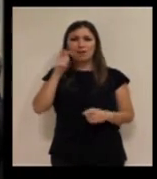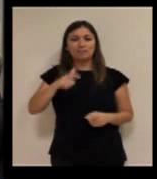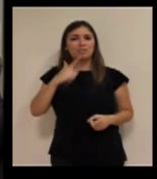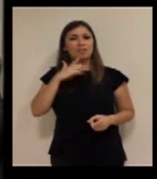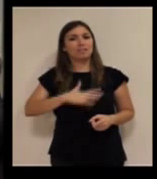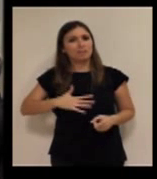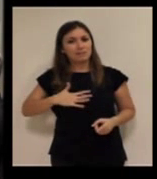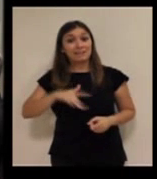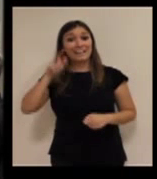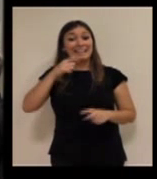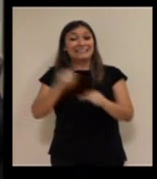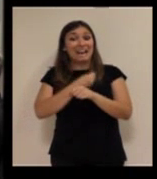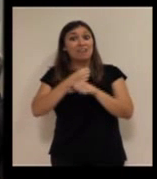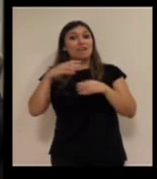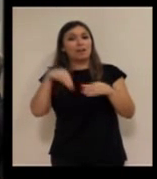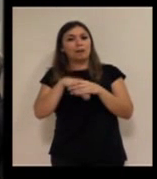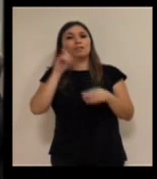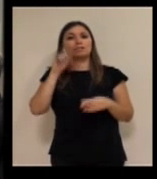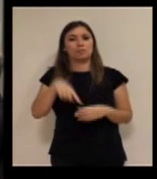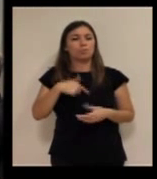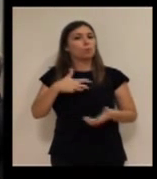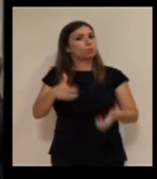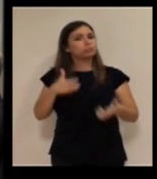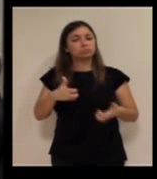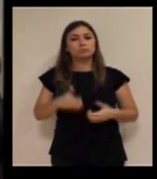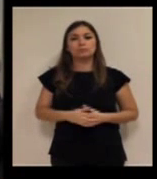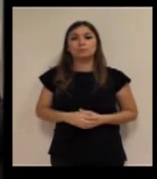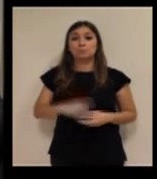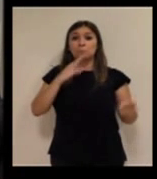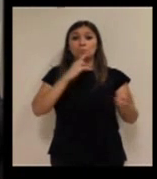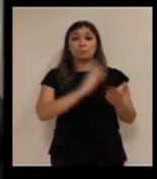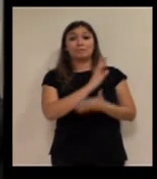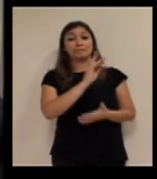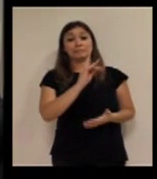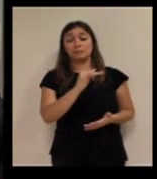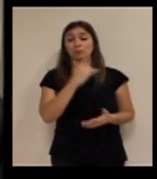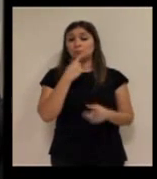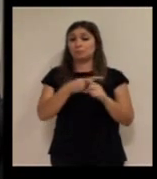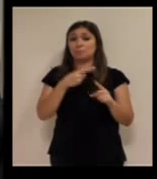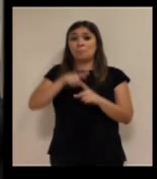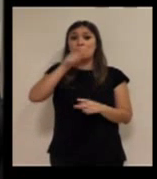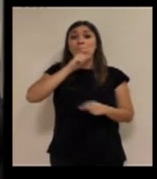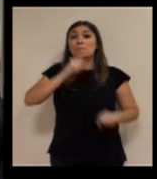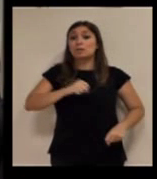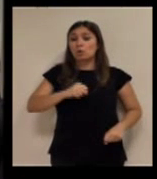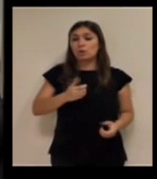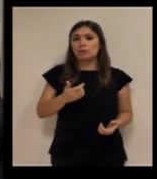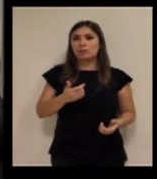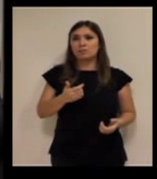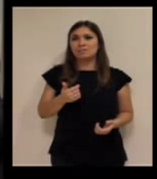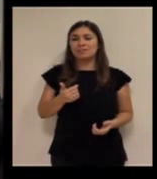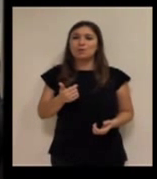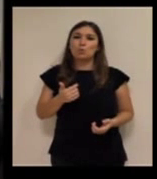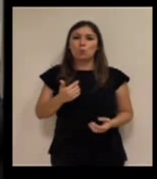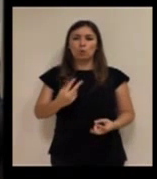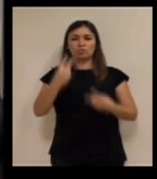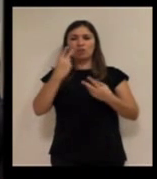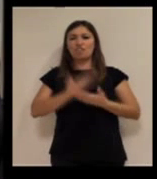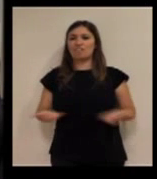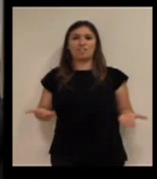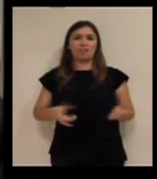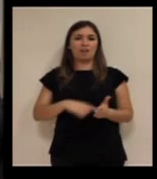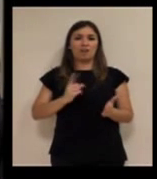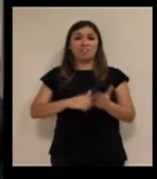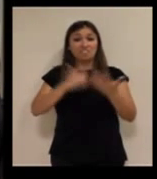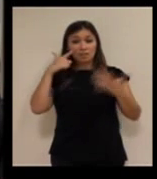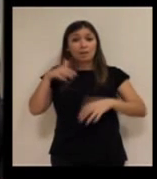agradecido, es cierto. Para los trabajadores. Para los trabajadores también es. Sí. Es un servicio muy agradecido. Los mayores, nosotros